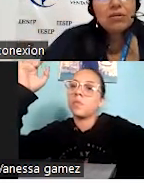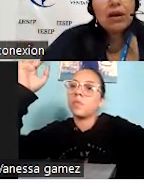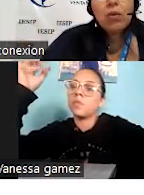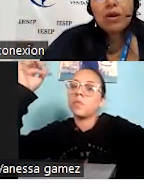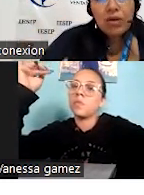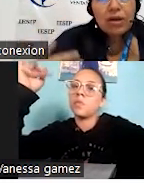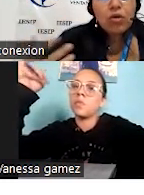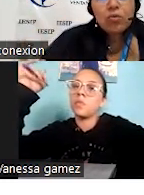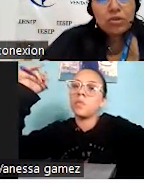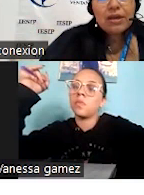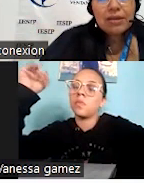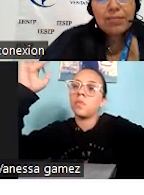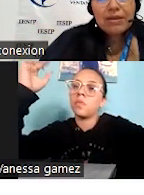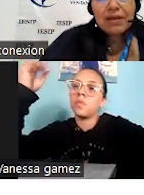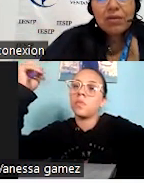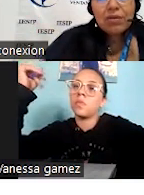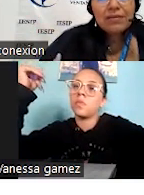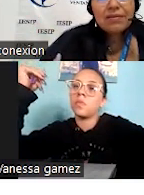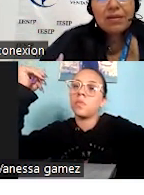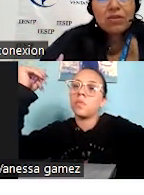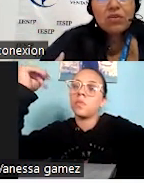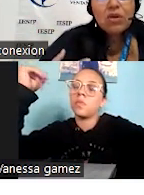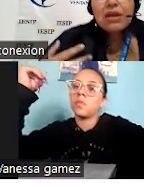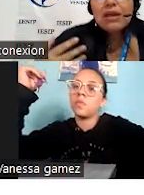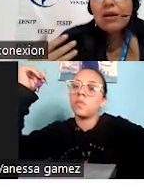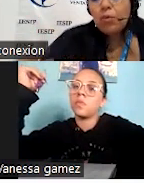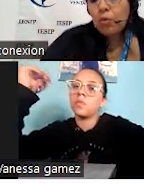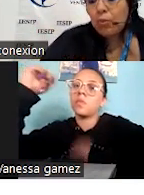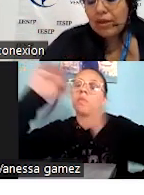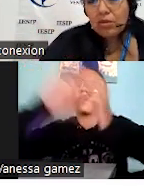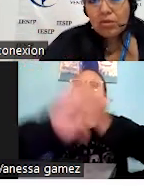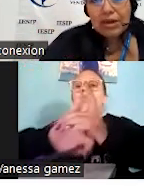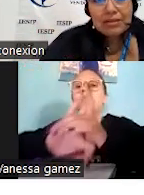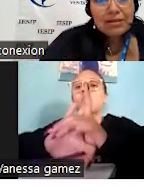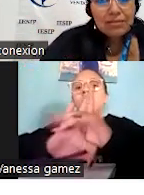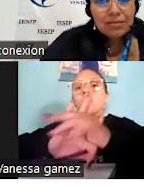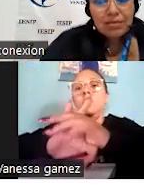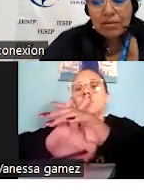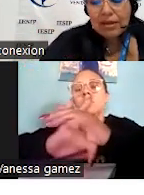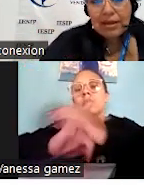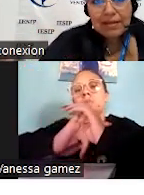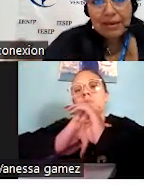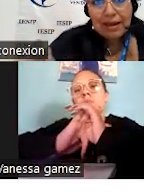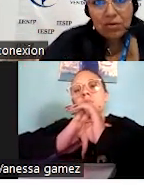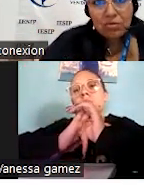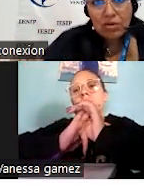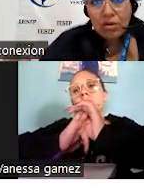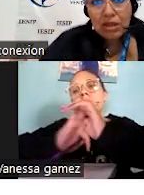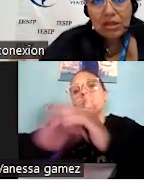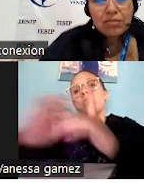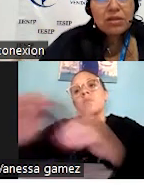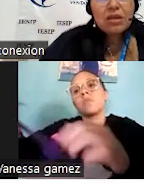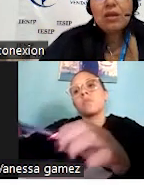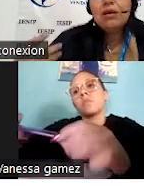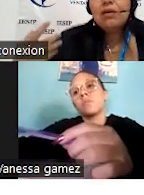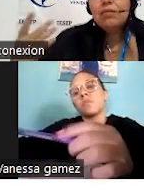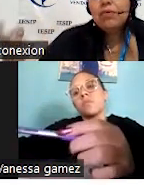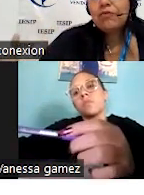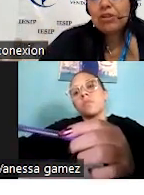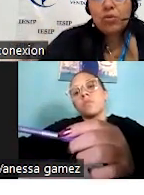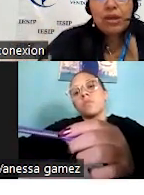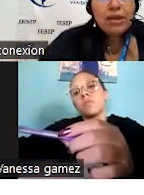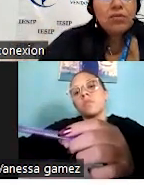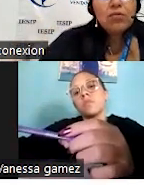evaluación de acuerdo a cómo te hayan prestado ese servicio. O pueden colocarte cada uno de los ítems, si